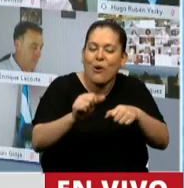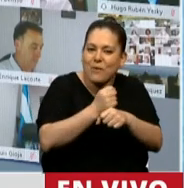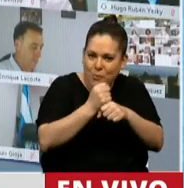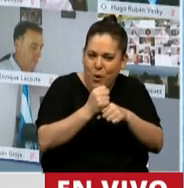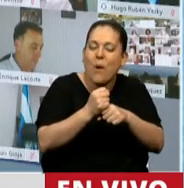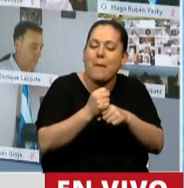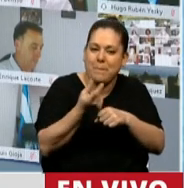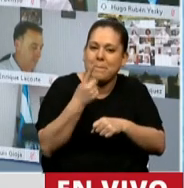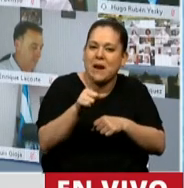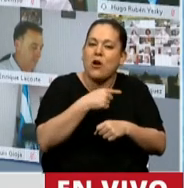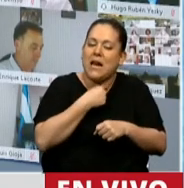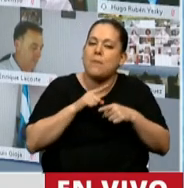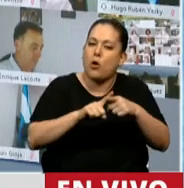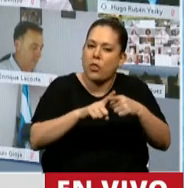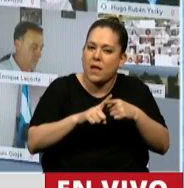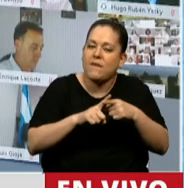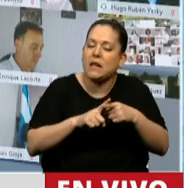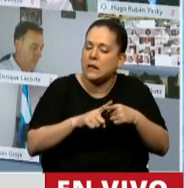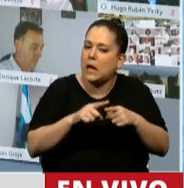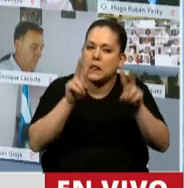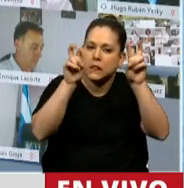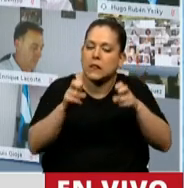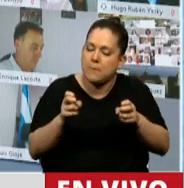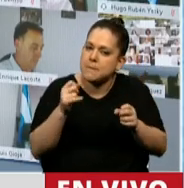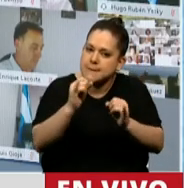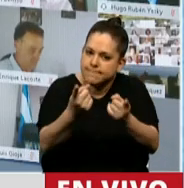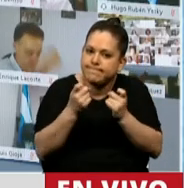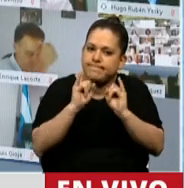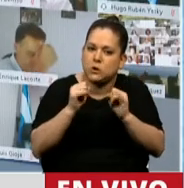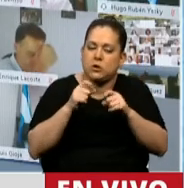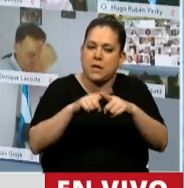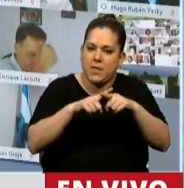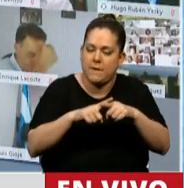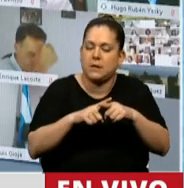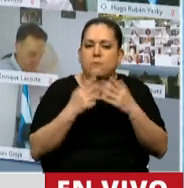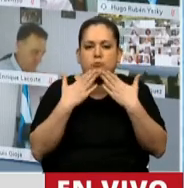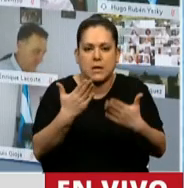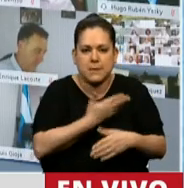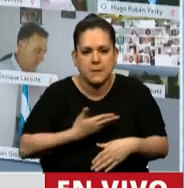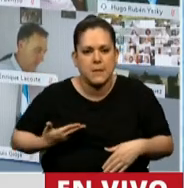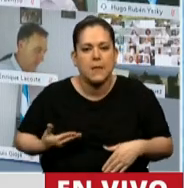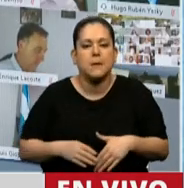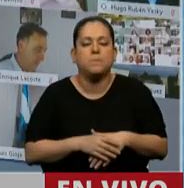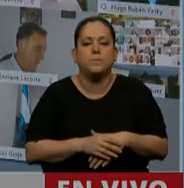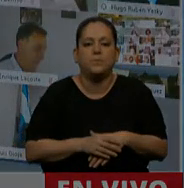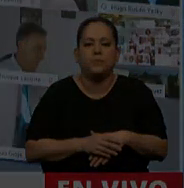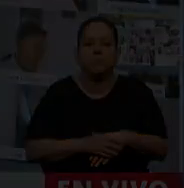debemos darnos debates que son impostergables en nuestro país. Muchas gracias, presidente. Gracias, diputado.